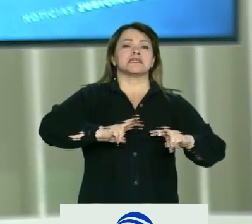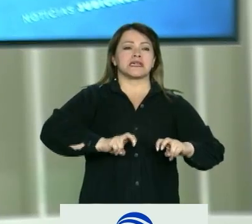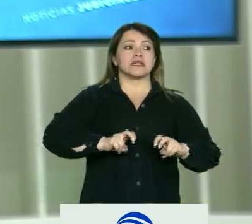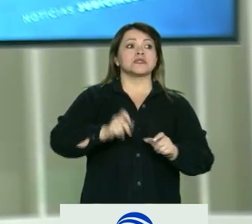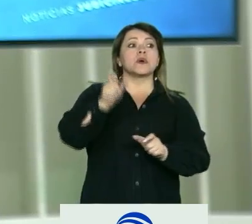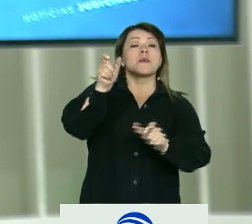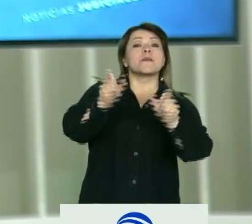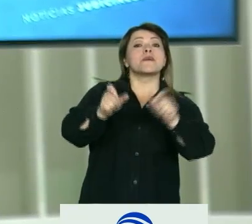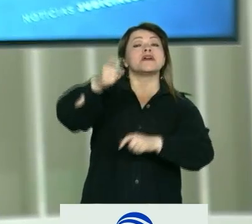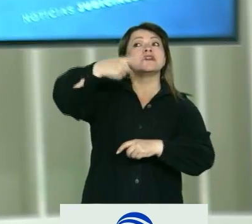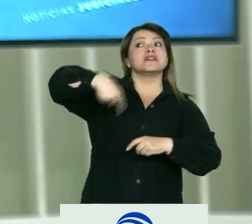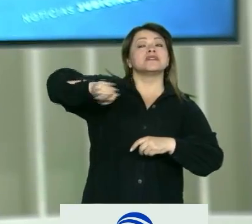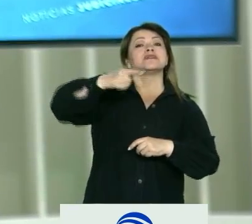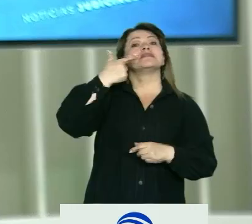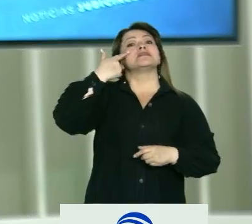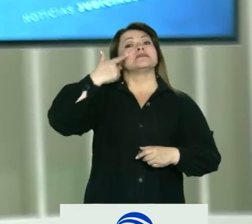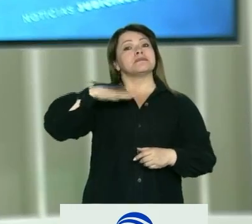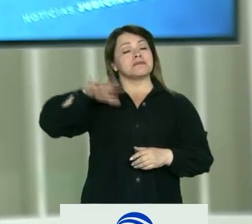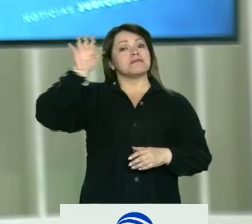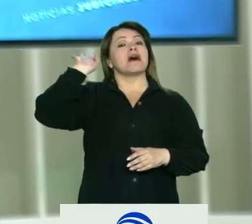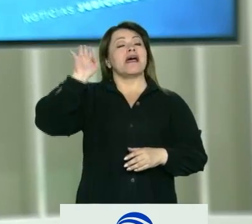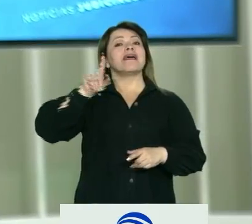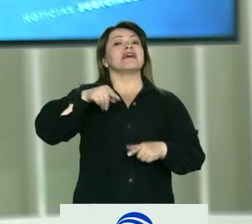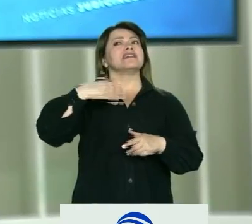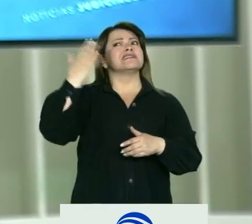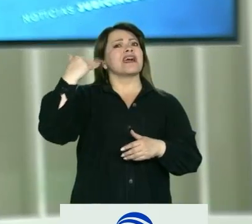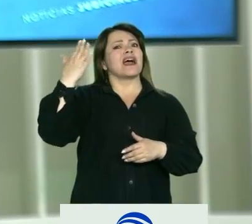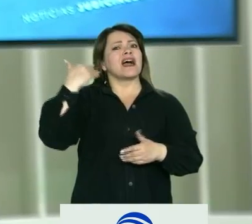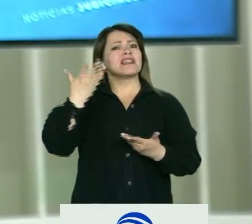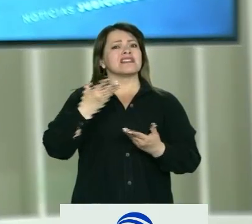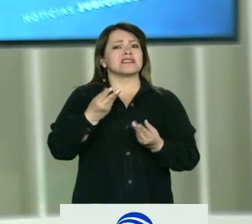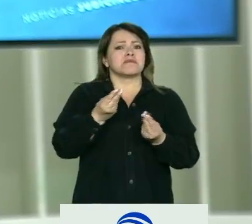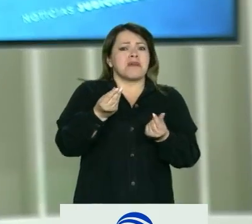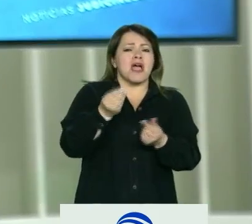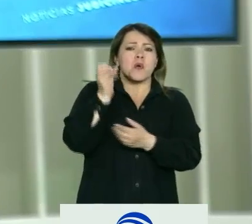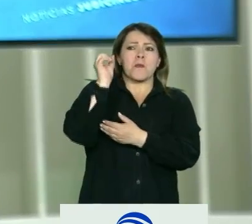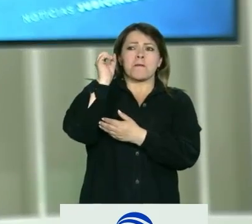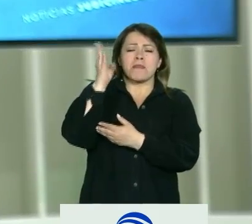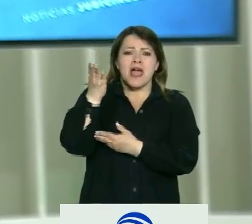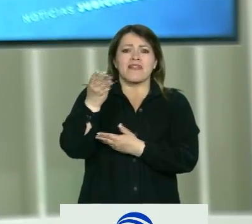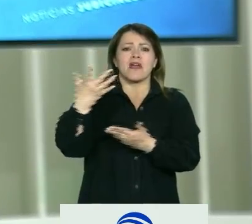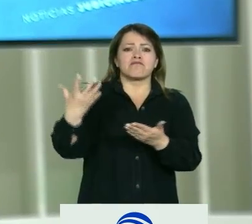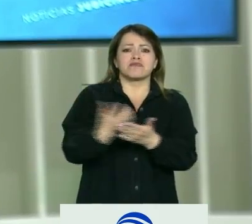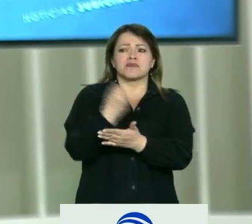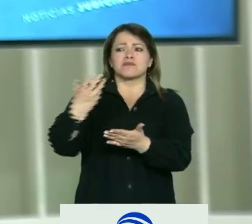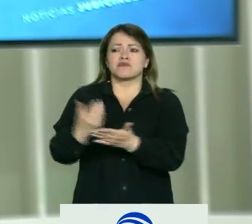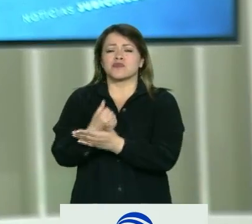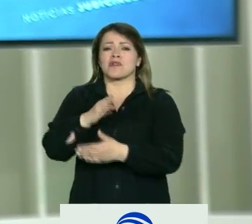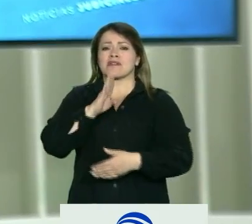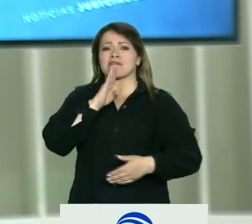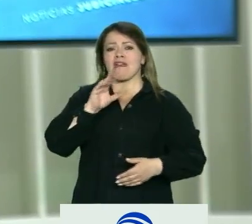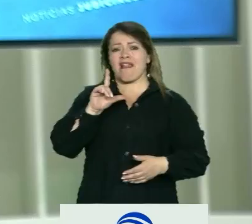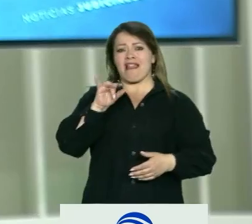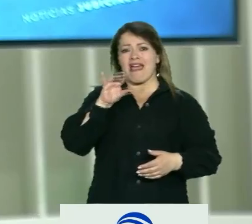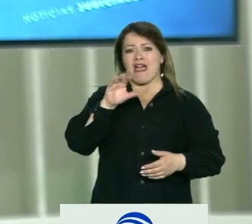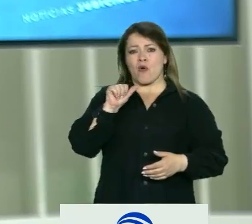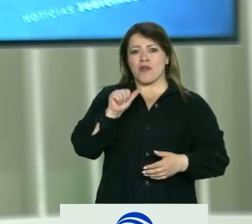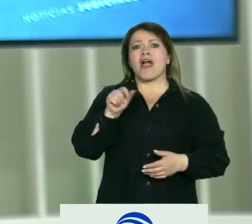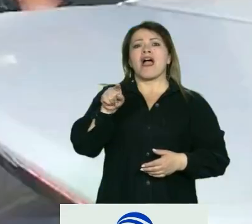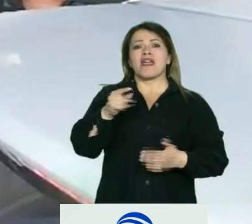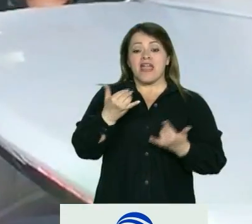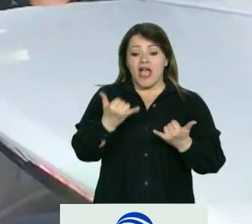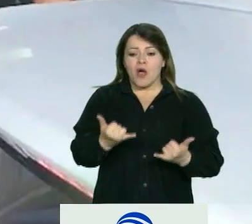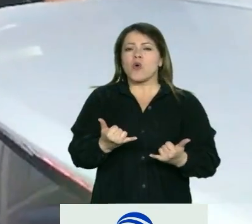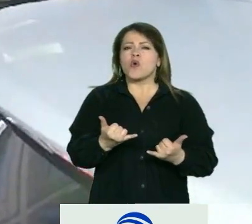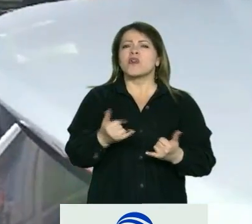ayudado a Daisuris Vázquez en el perfilamiento y hackeo de las cuentas personales de Laura Ojeda, la actual esposa de Nicolás Petro.